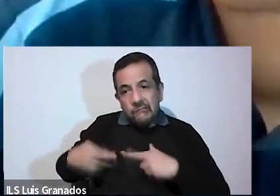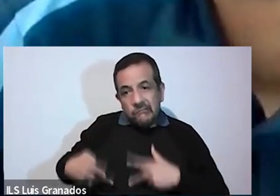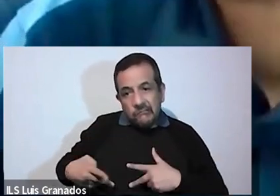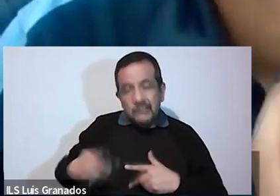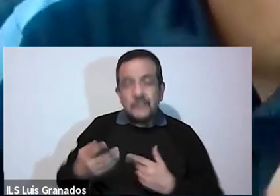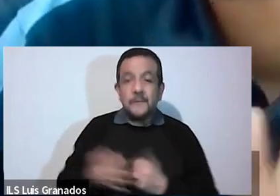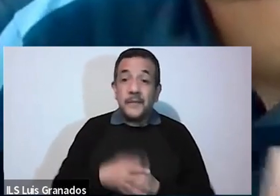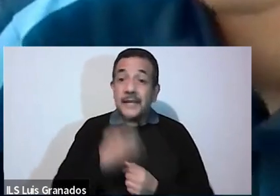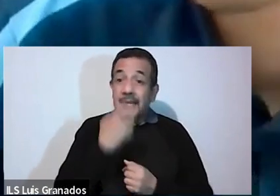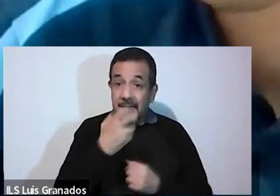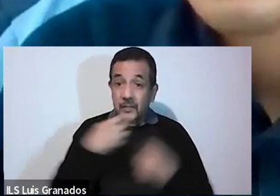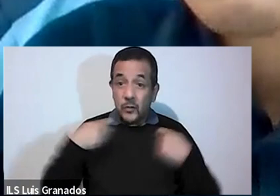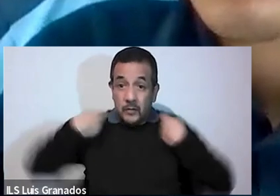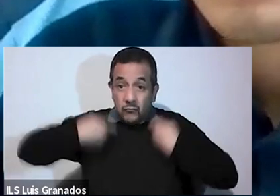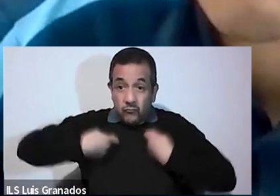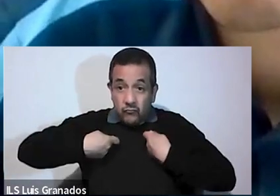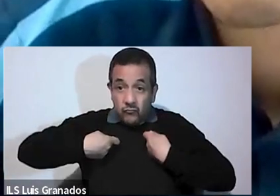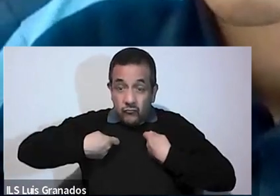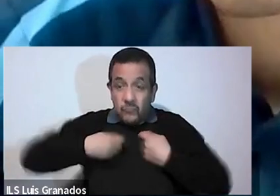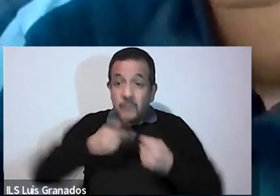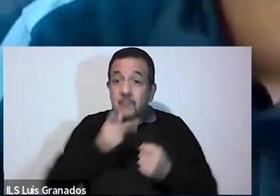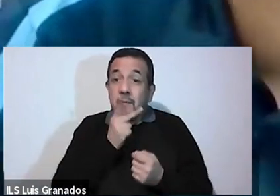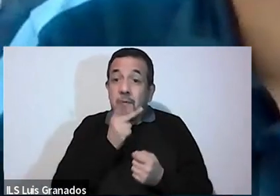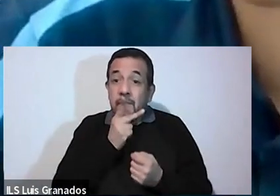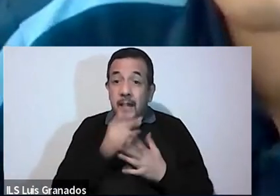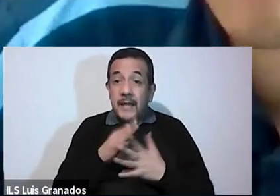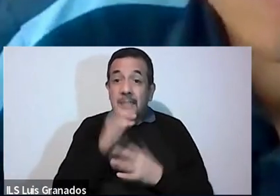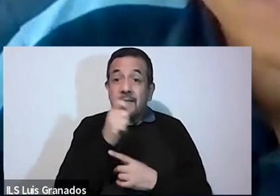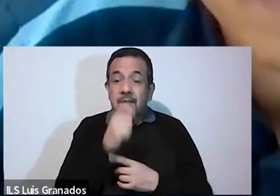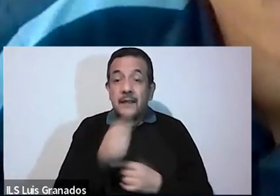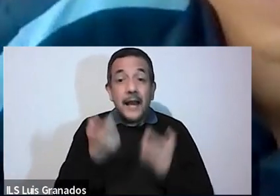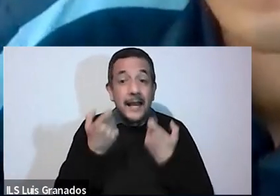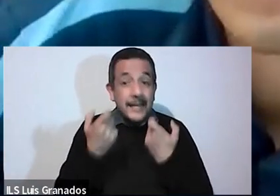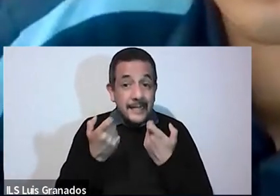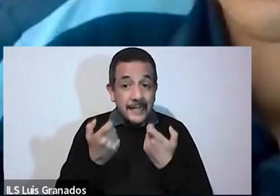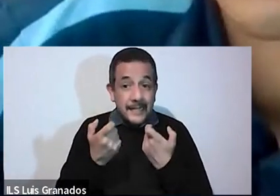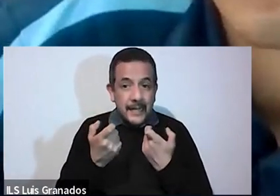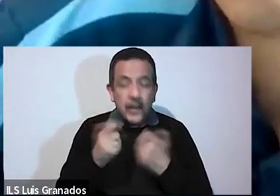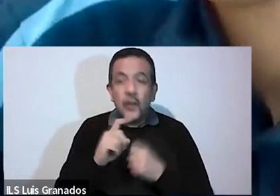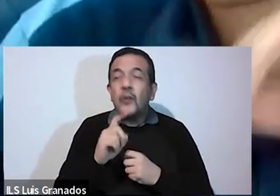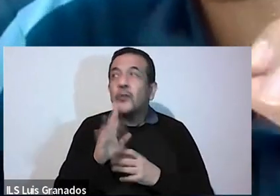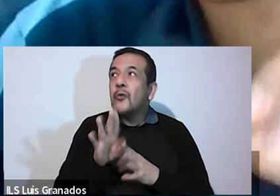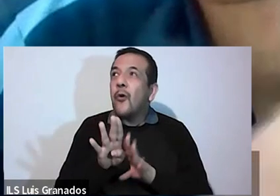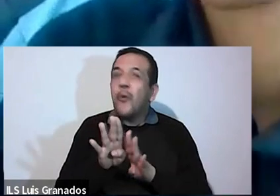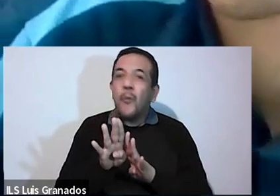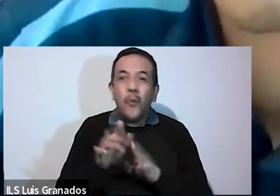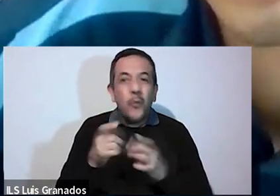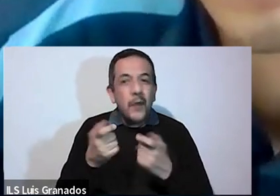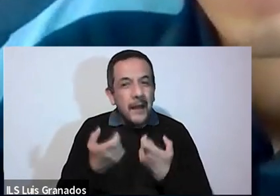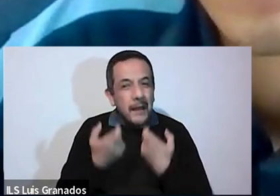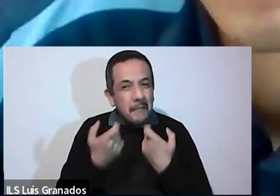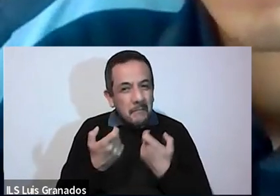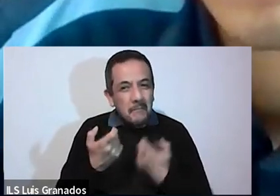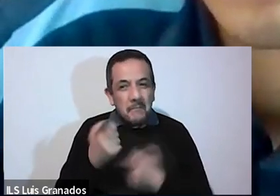que significan, representan riqueza, ¿verdad? Pero es una riqueza que no es material, es una riqueza que como dice